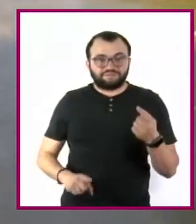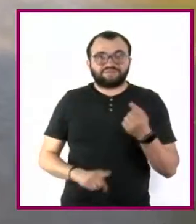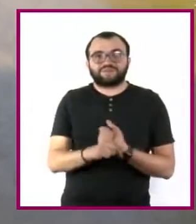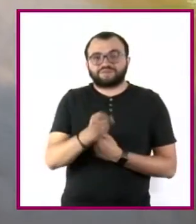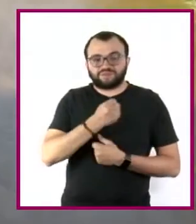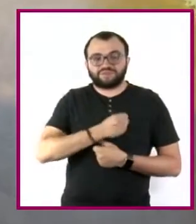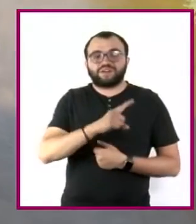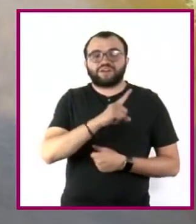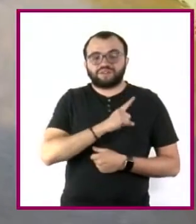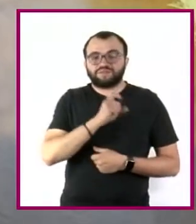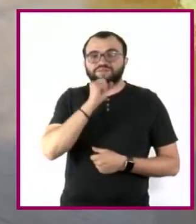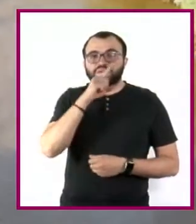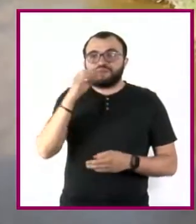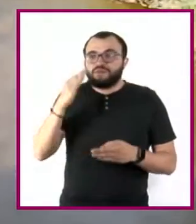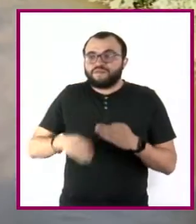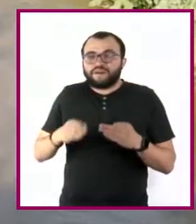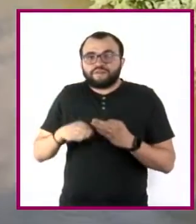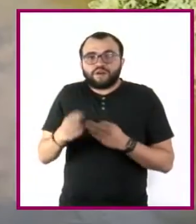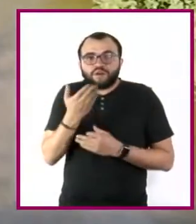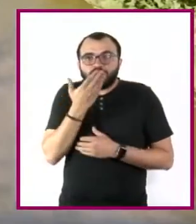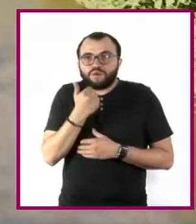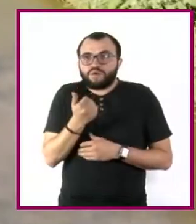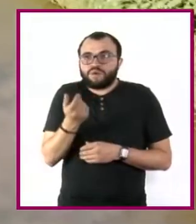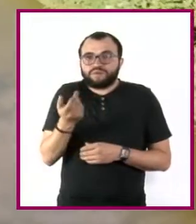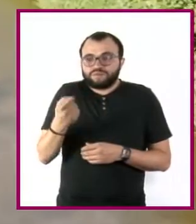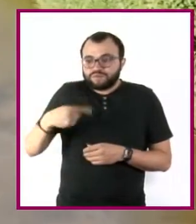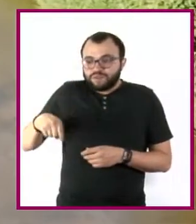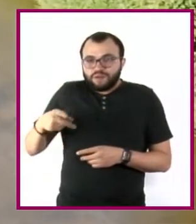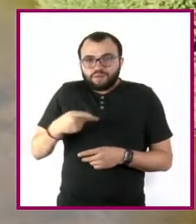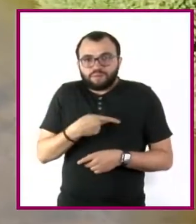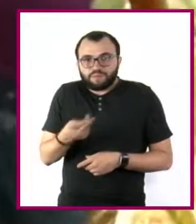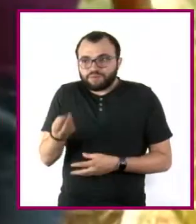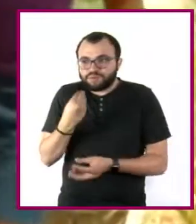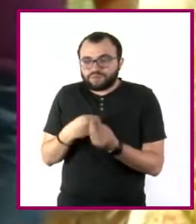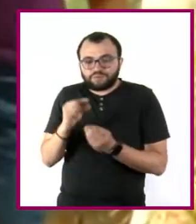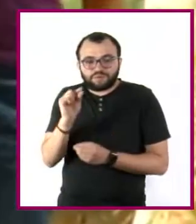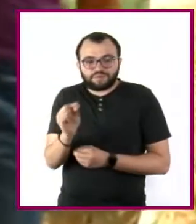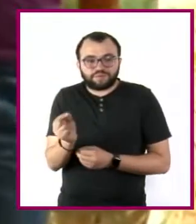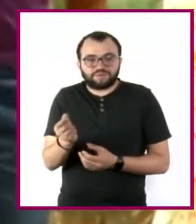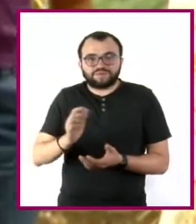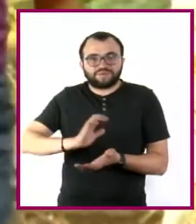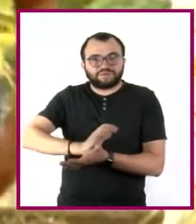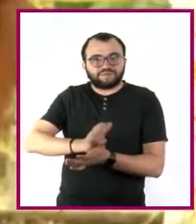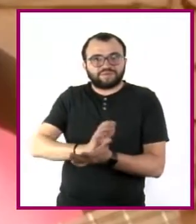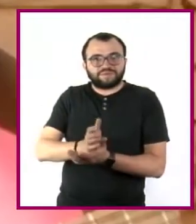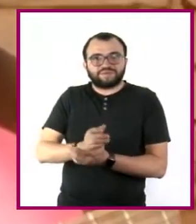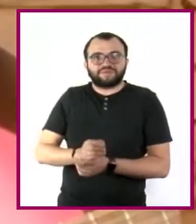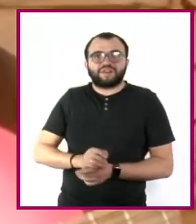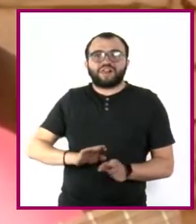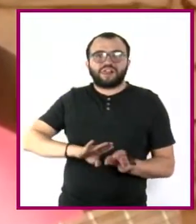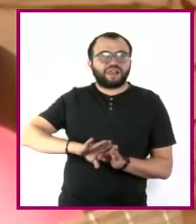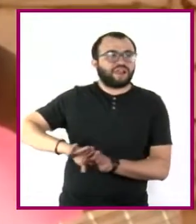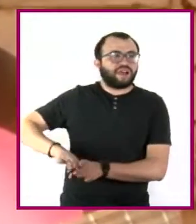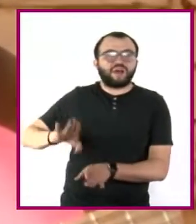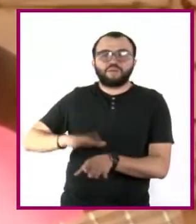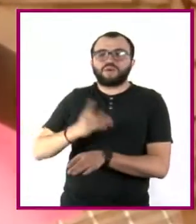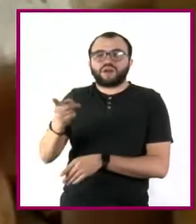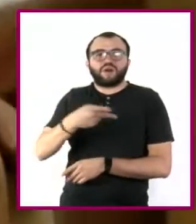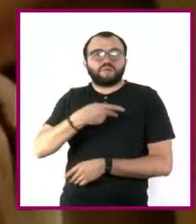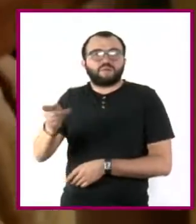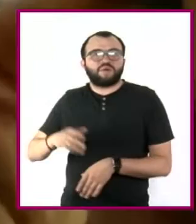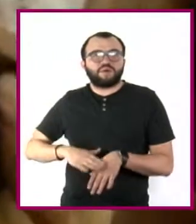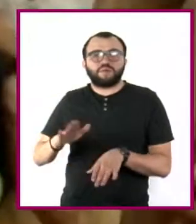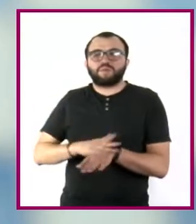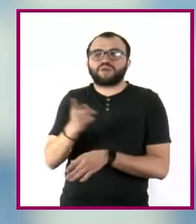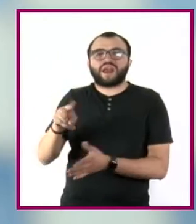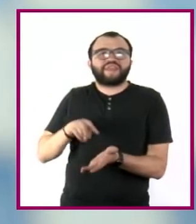consecuencia de la falta de servicios, pobreza y discriminación. Te rechazan por ser pobre, por ser negra, porque